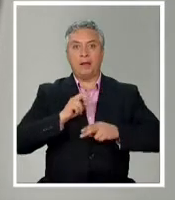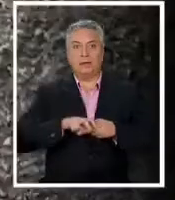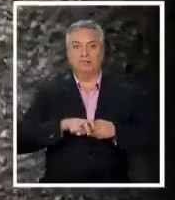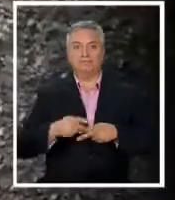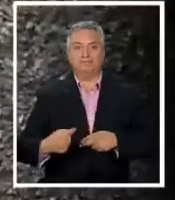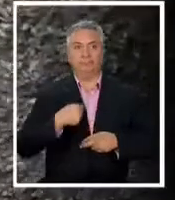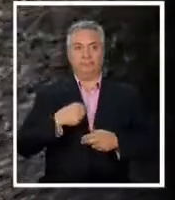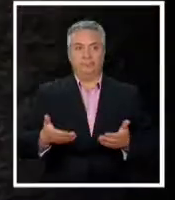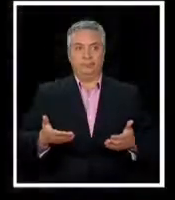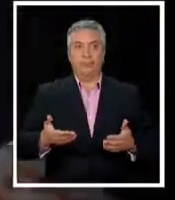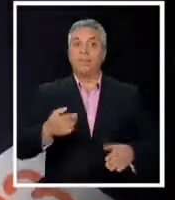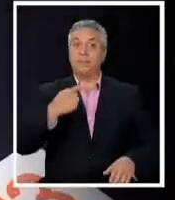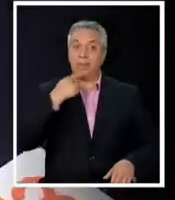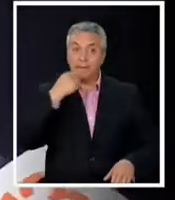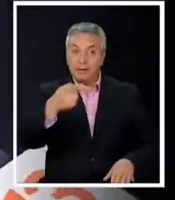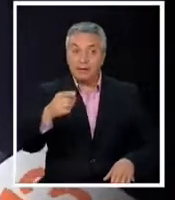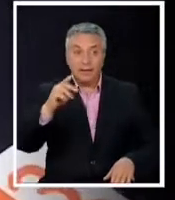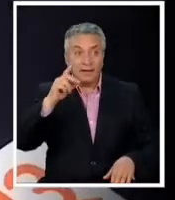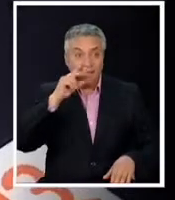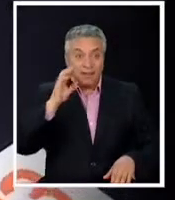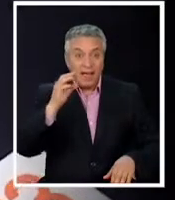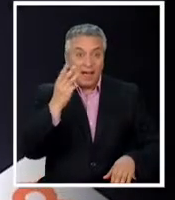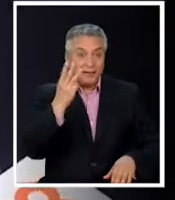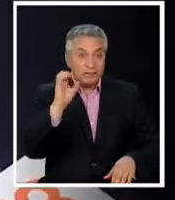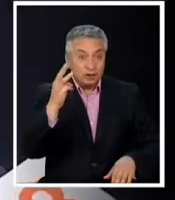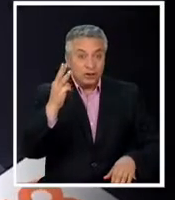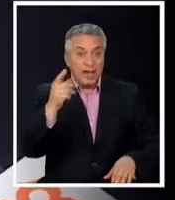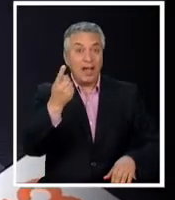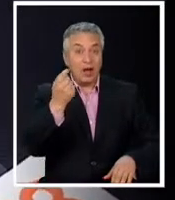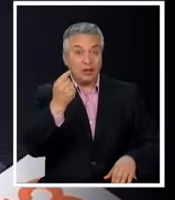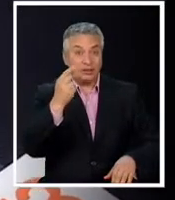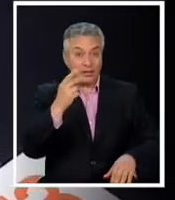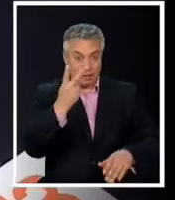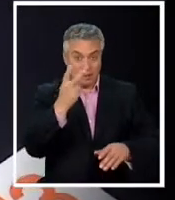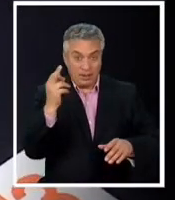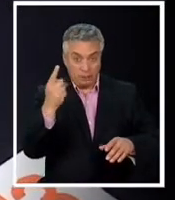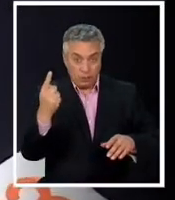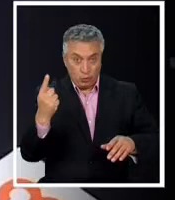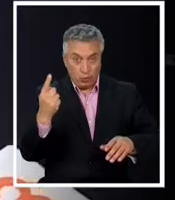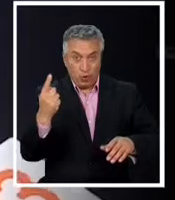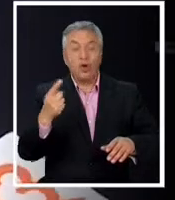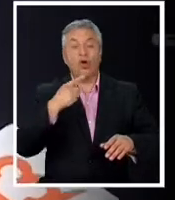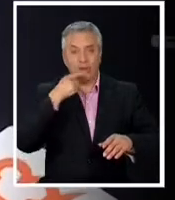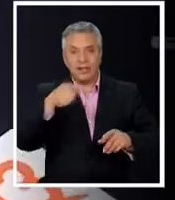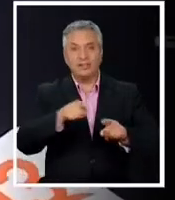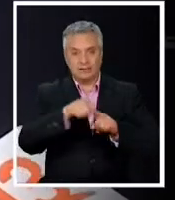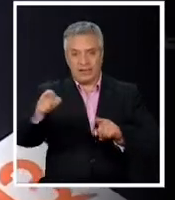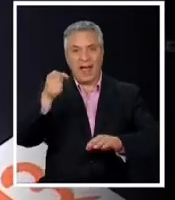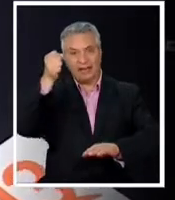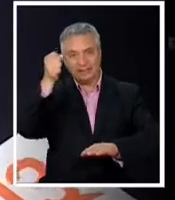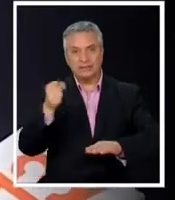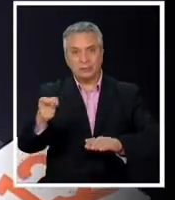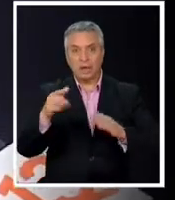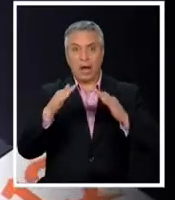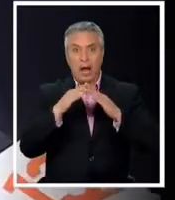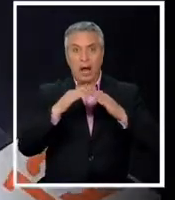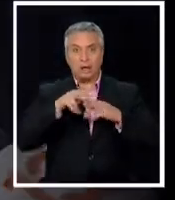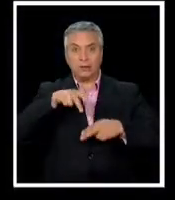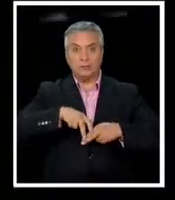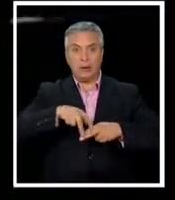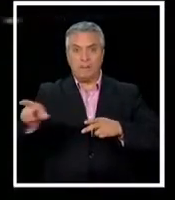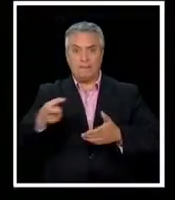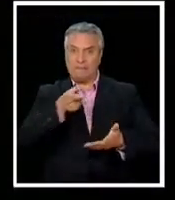Meli, señalamos que el día 03 del 11 de 2021, el lamo en Jordan Yempi Machacán fue atacado y asesinado estando en su domicilio